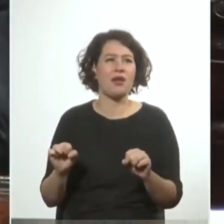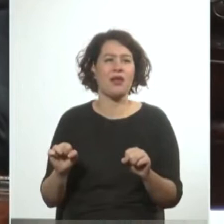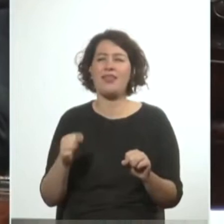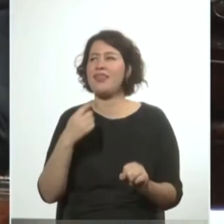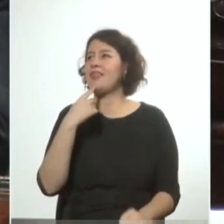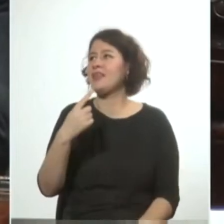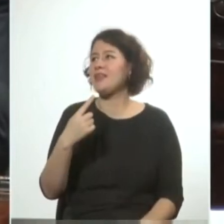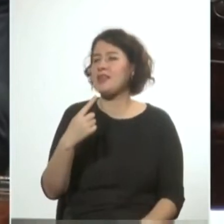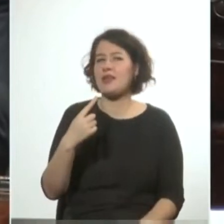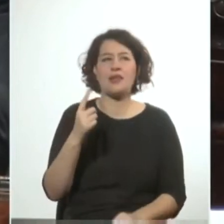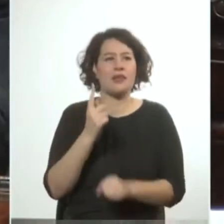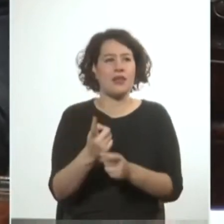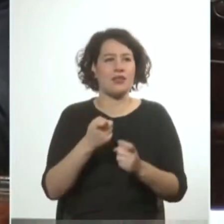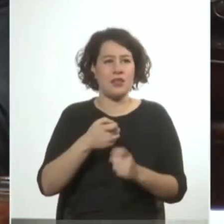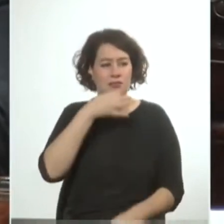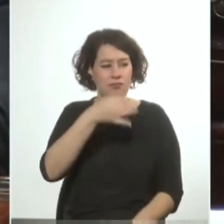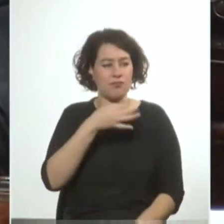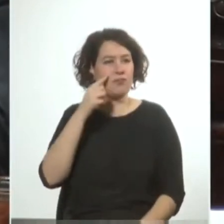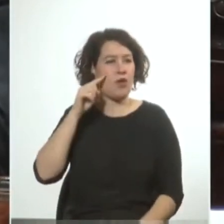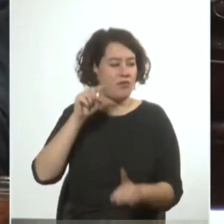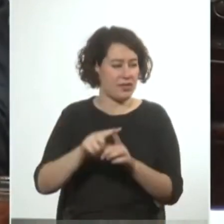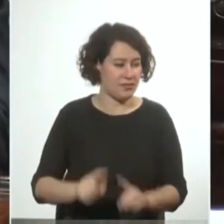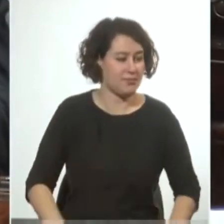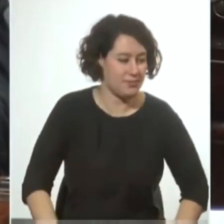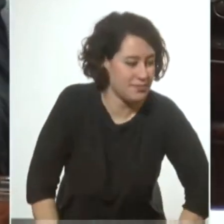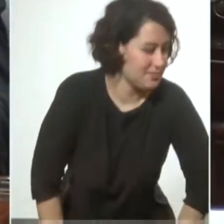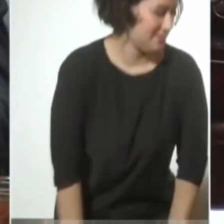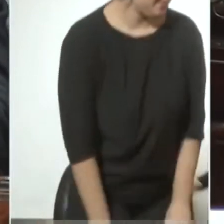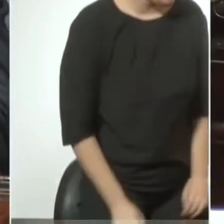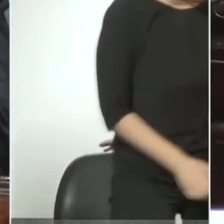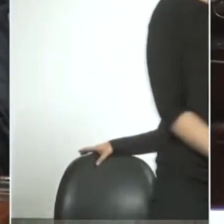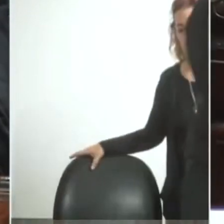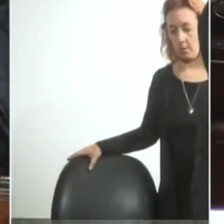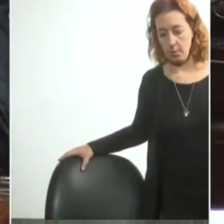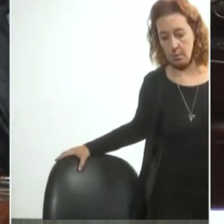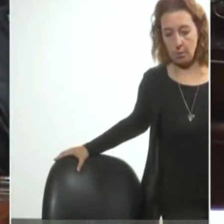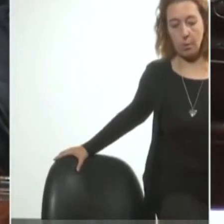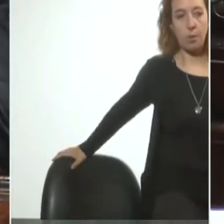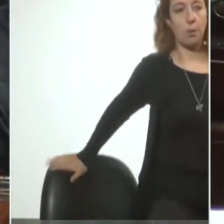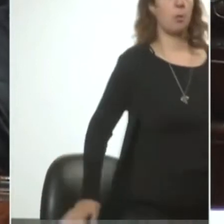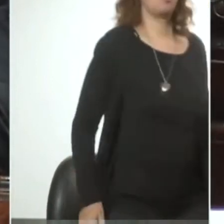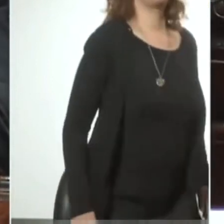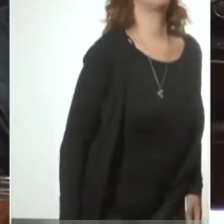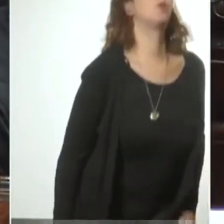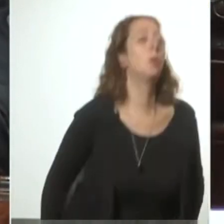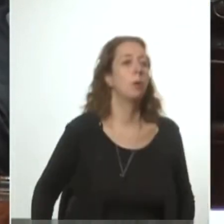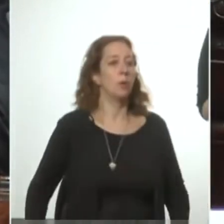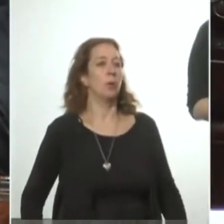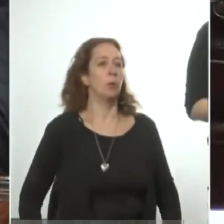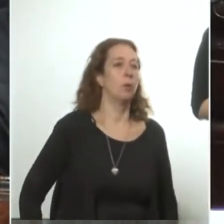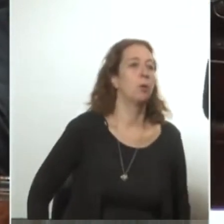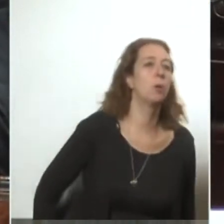posibilidad de dar un relato objetivo. Esto está plagado de subjetivismo, de sentimientos, de